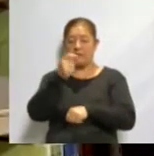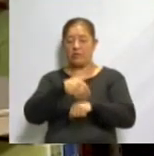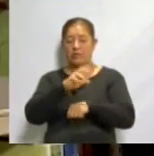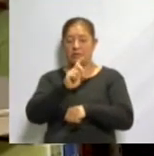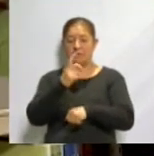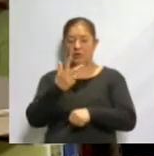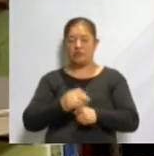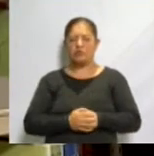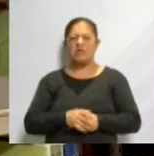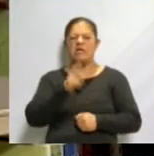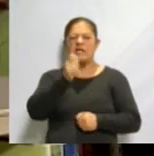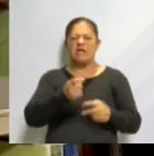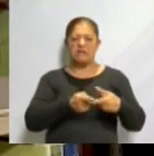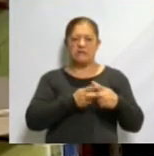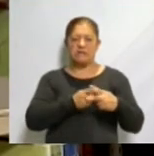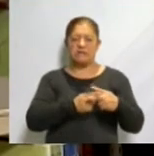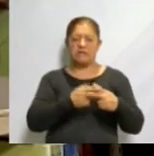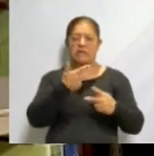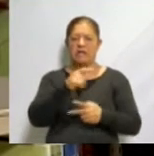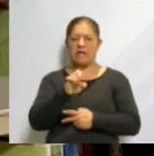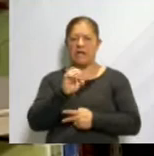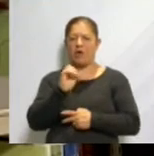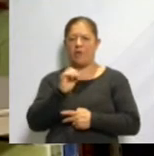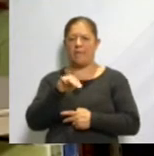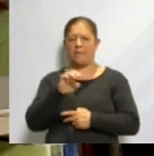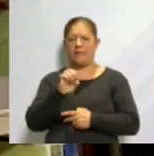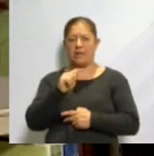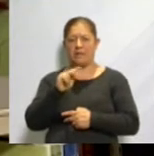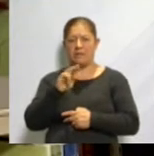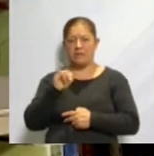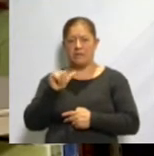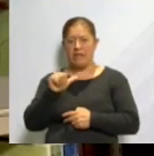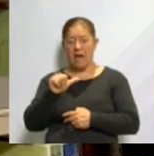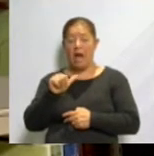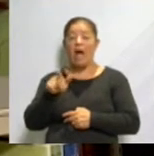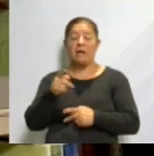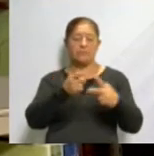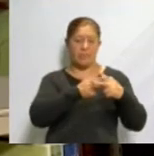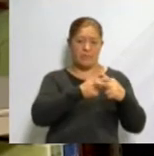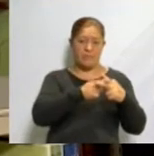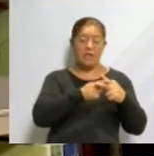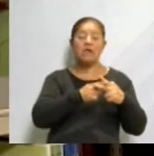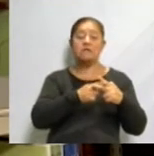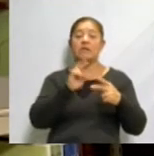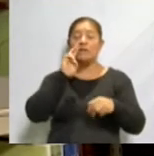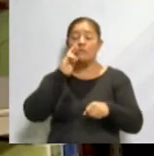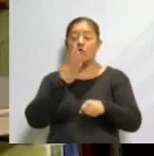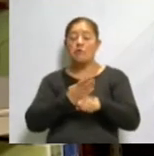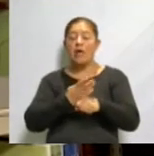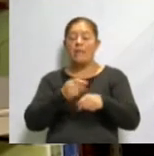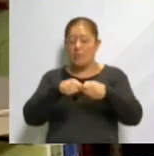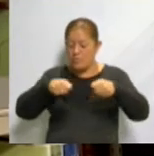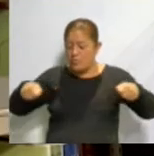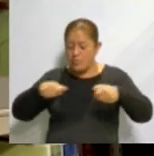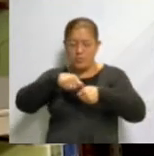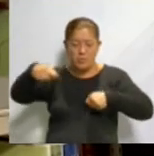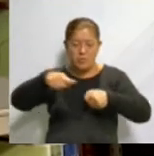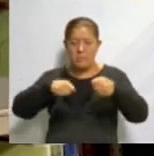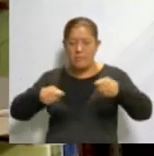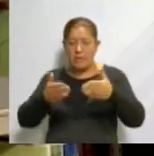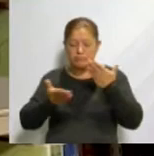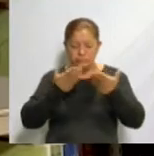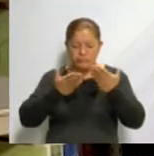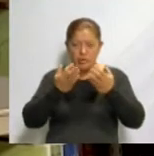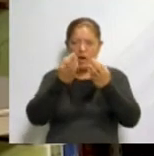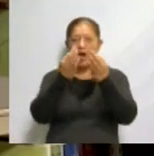habla de qué es la geometría, nos referimos a la rama de las matemáticas que se encarga de estudiar las medidas, formas y proporciones espaciales